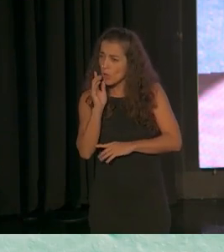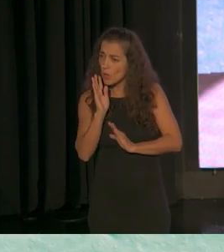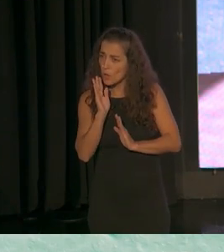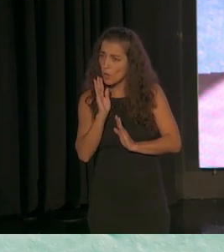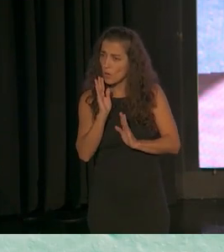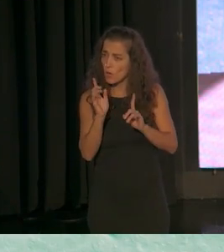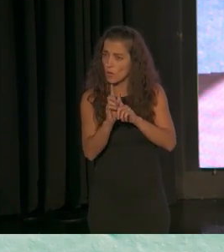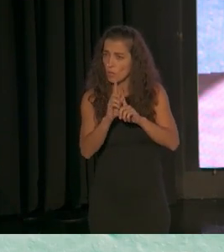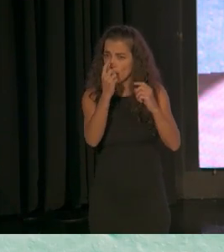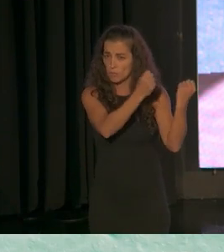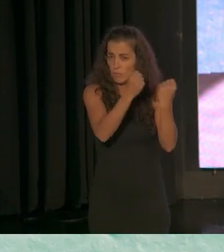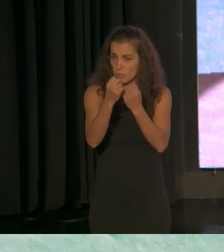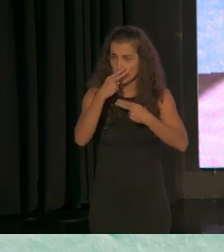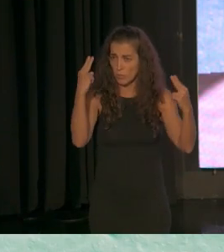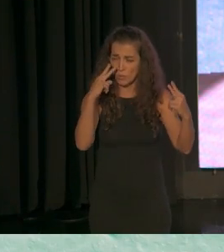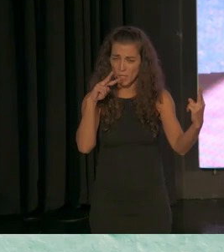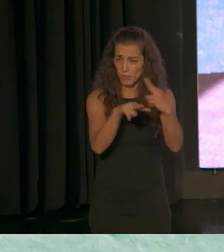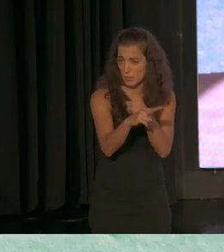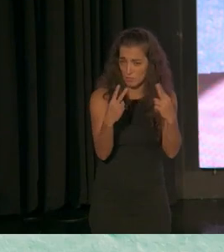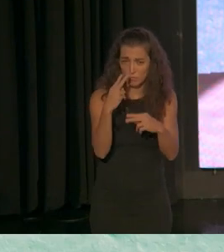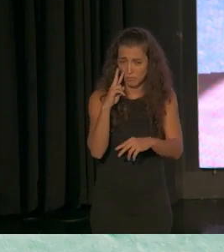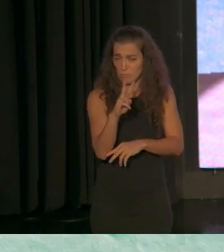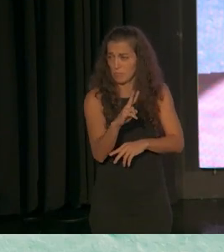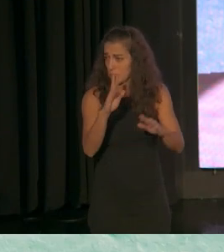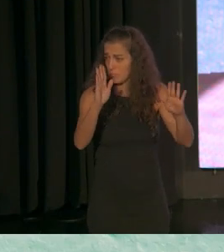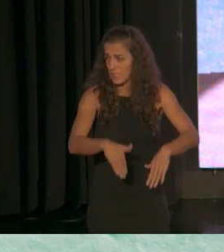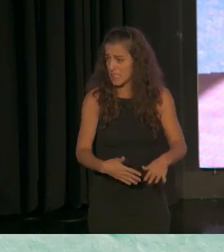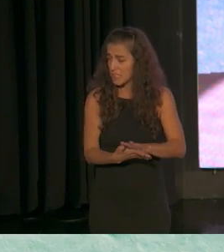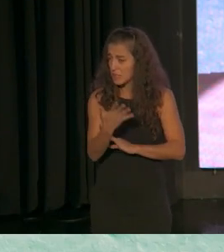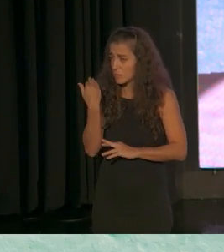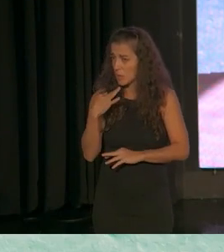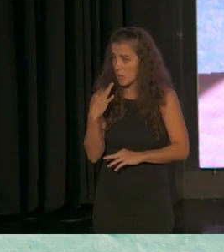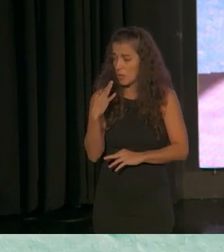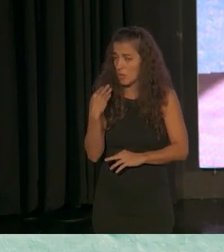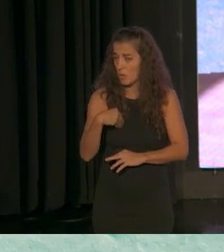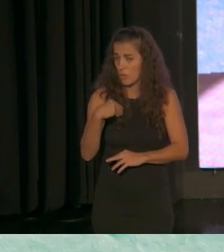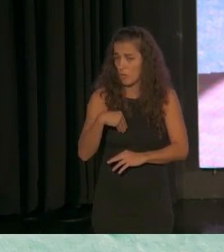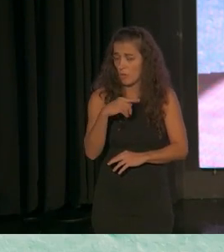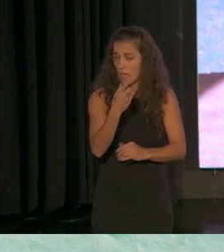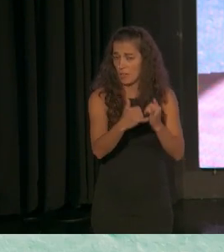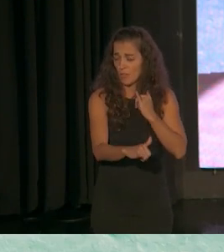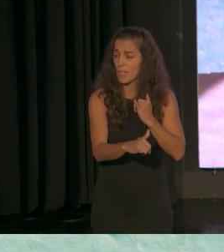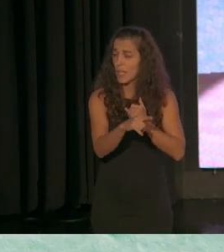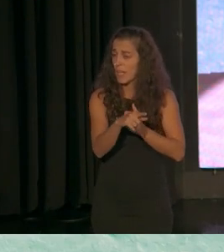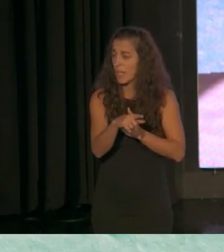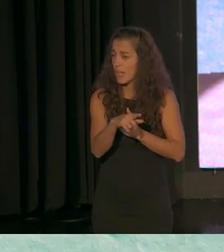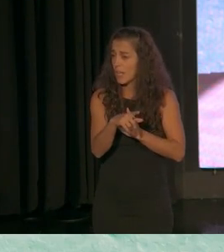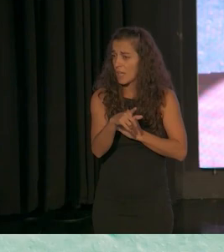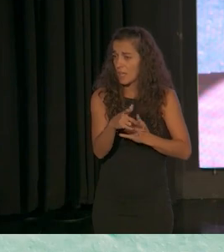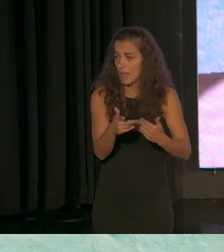parte de los poderes públicos y de la propia soledad y que en el fondo son los que acaban asumiendo la única